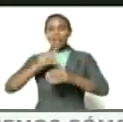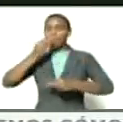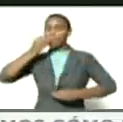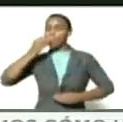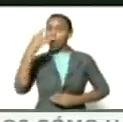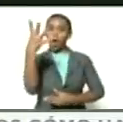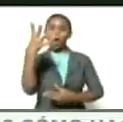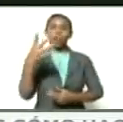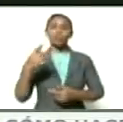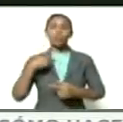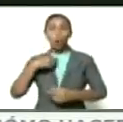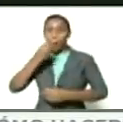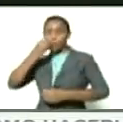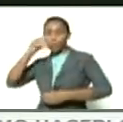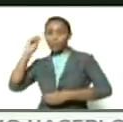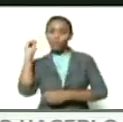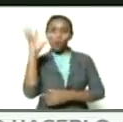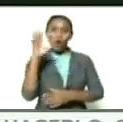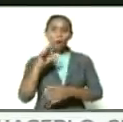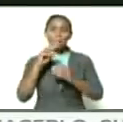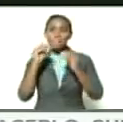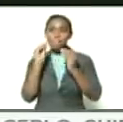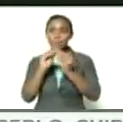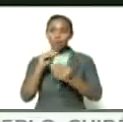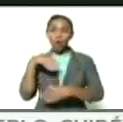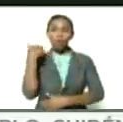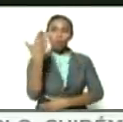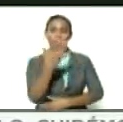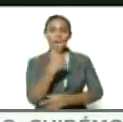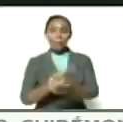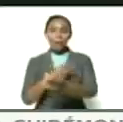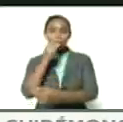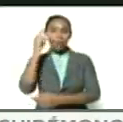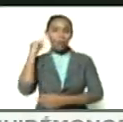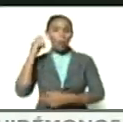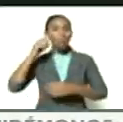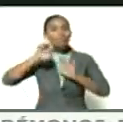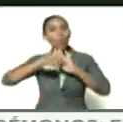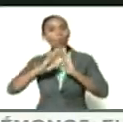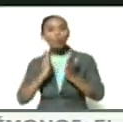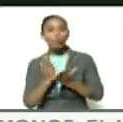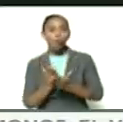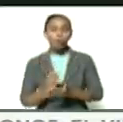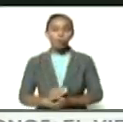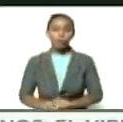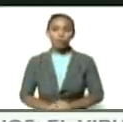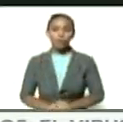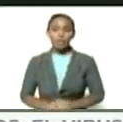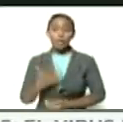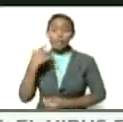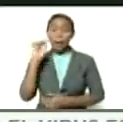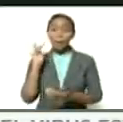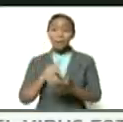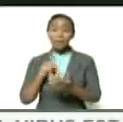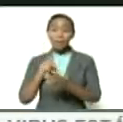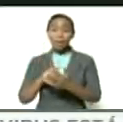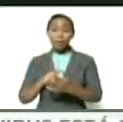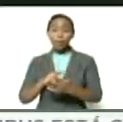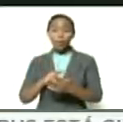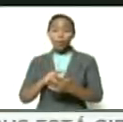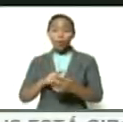les envío un beso a nuestros hermanos y hermanas del mundo que han estado conectados